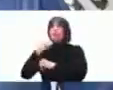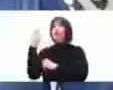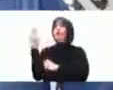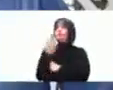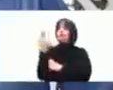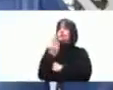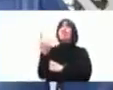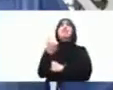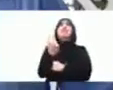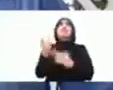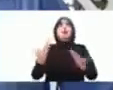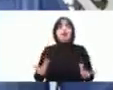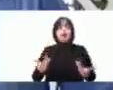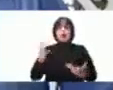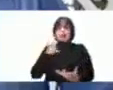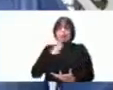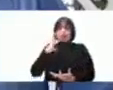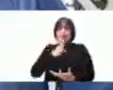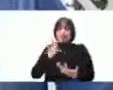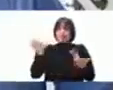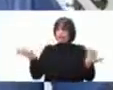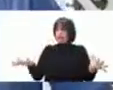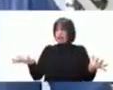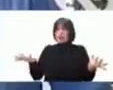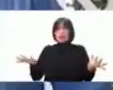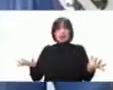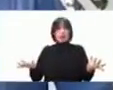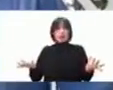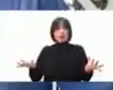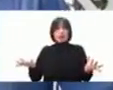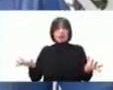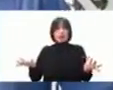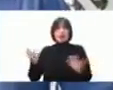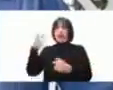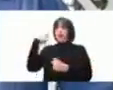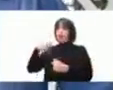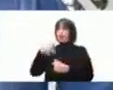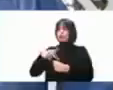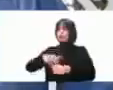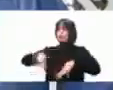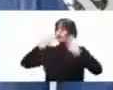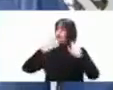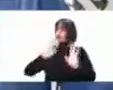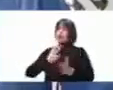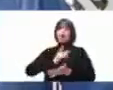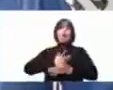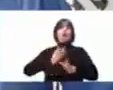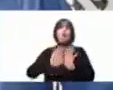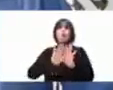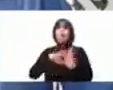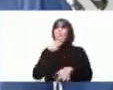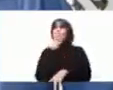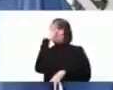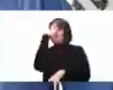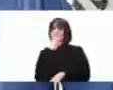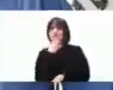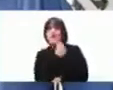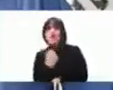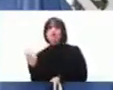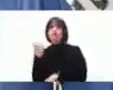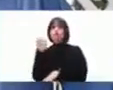necesitaba tener la presencia de su gran caudillo Huitlavo